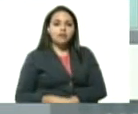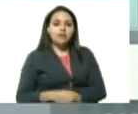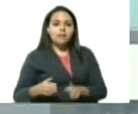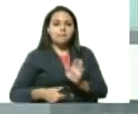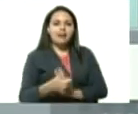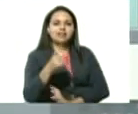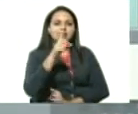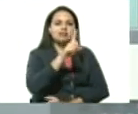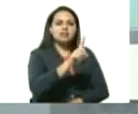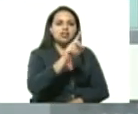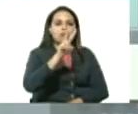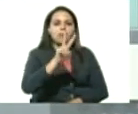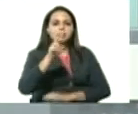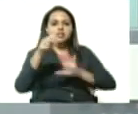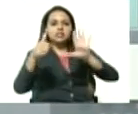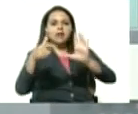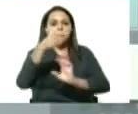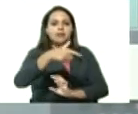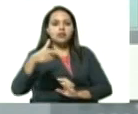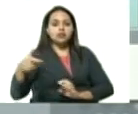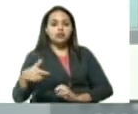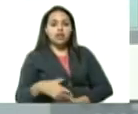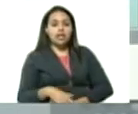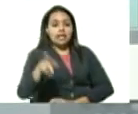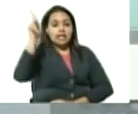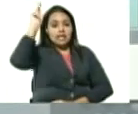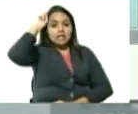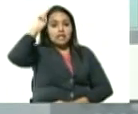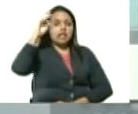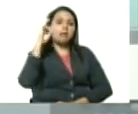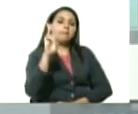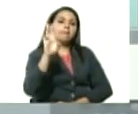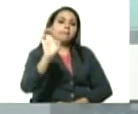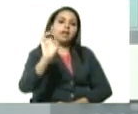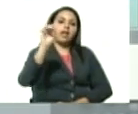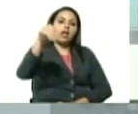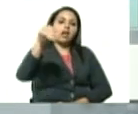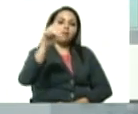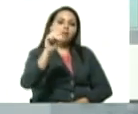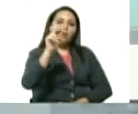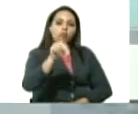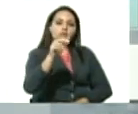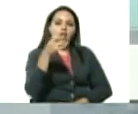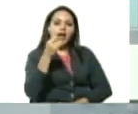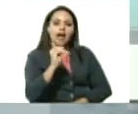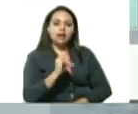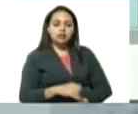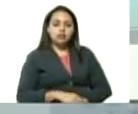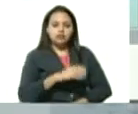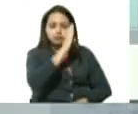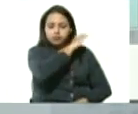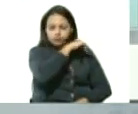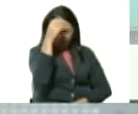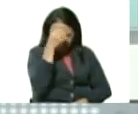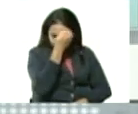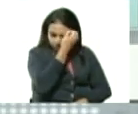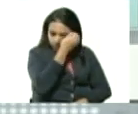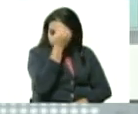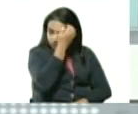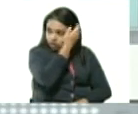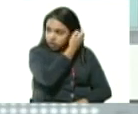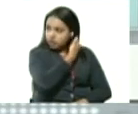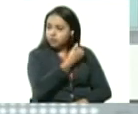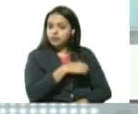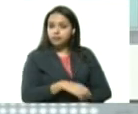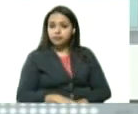veintiséis compañeros de la Pemones de la hernia Pemón que tienen cuatro comunidades cercanas a la